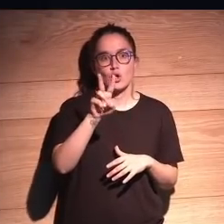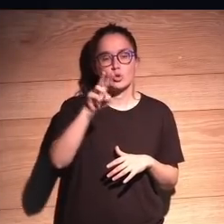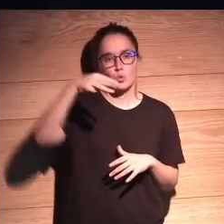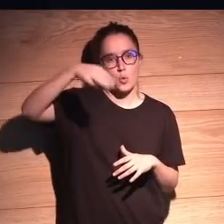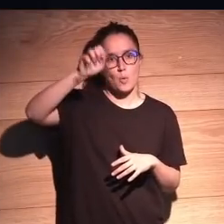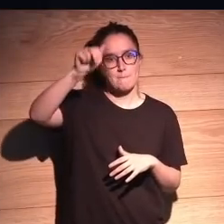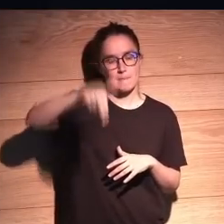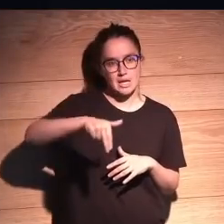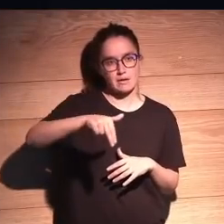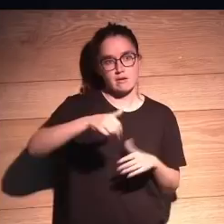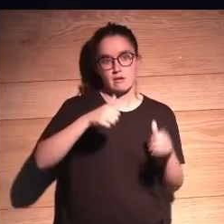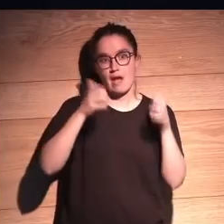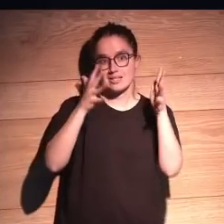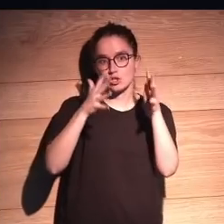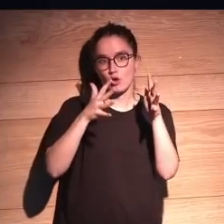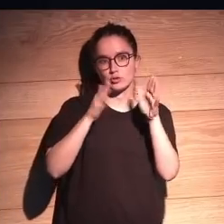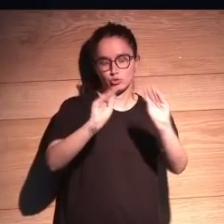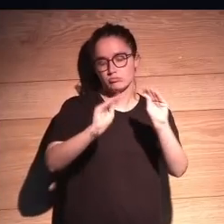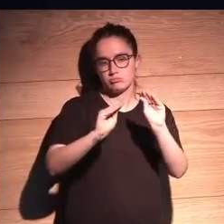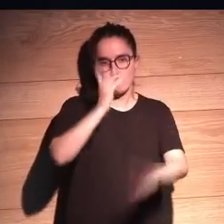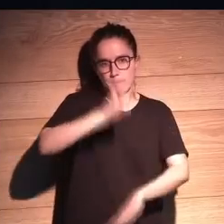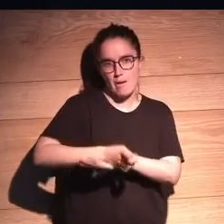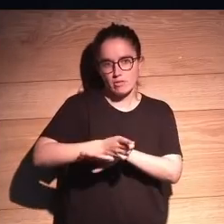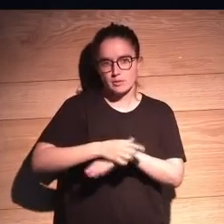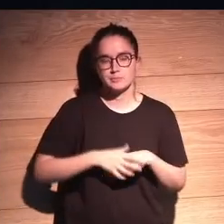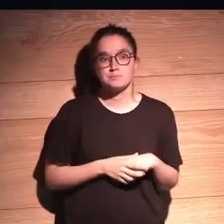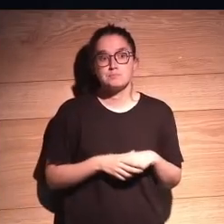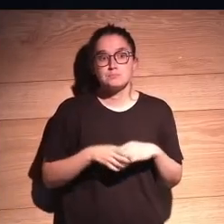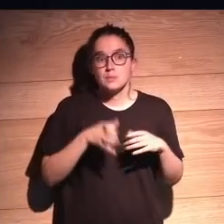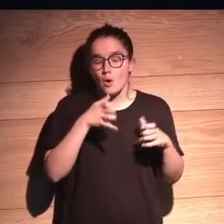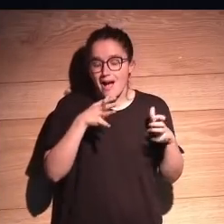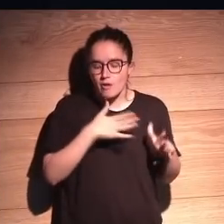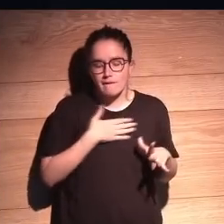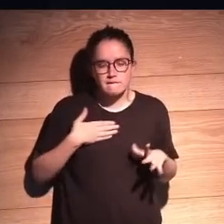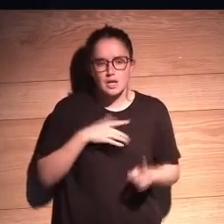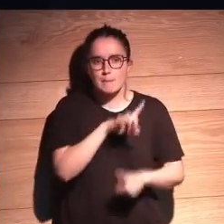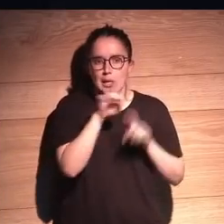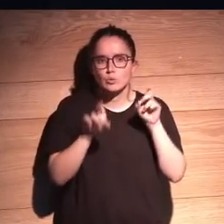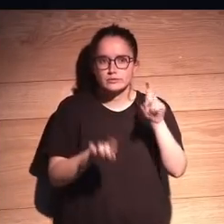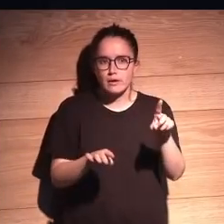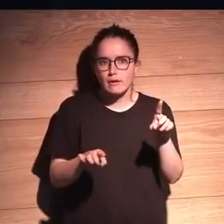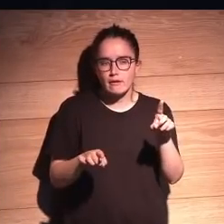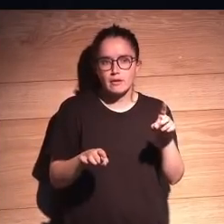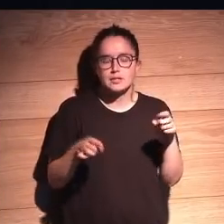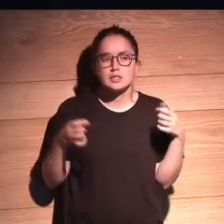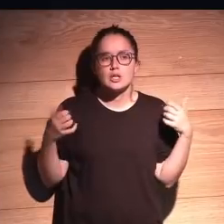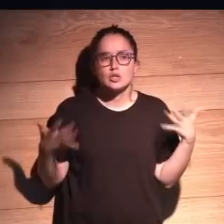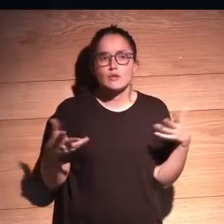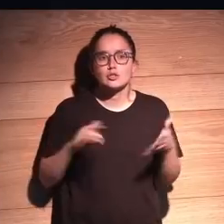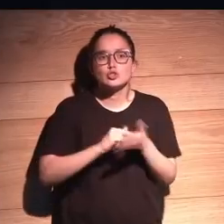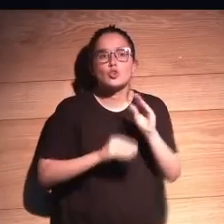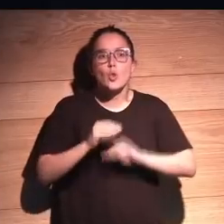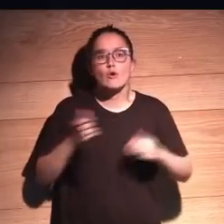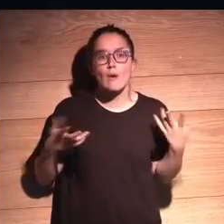y sus asesores directos. Pero ahora yo os quiero preguntar, entonces, ¿cuál era la